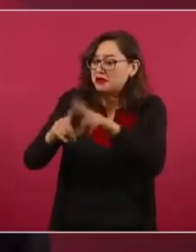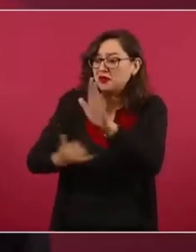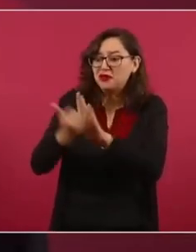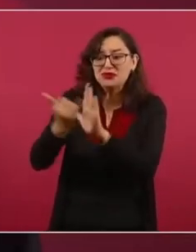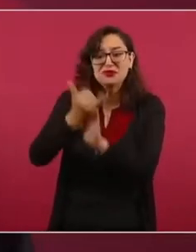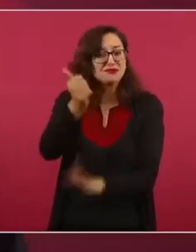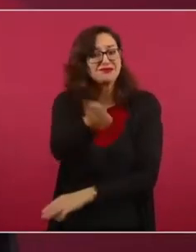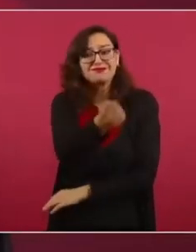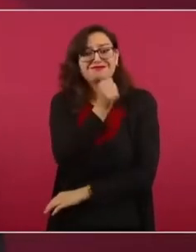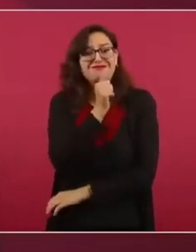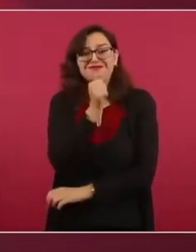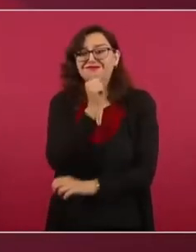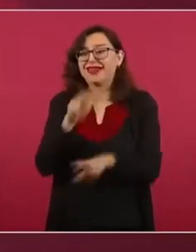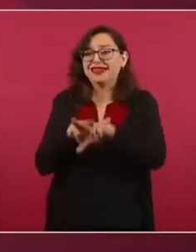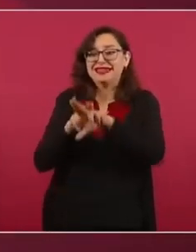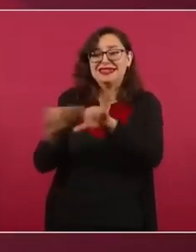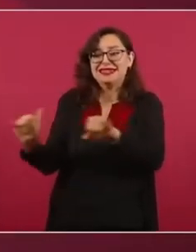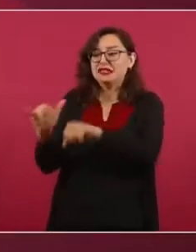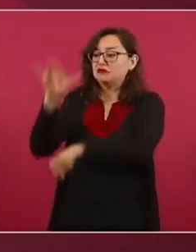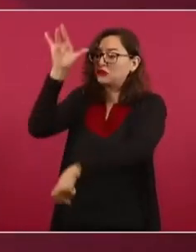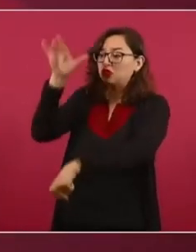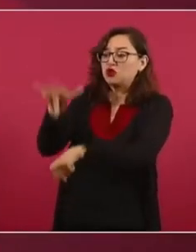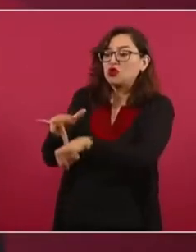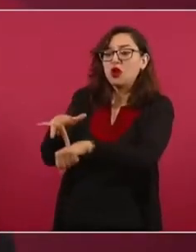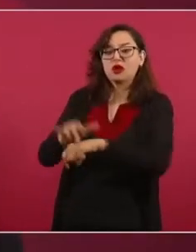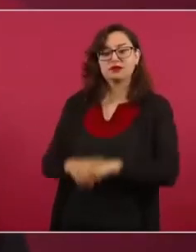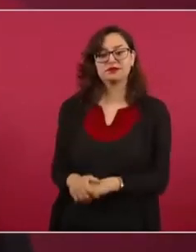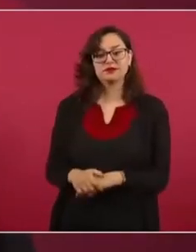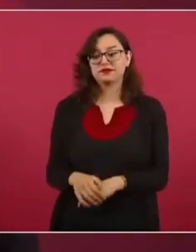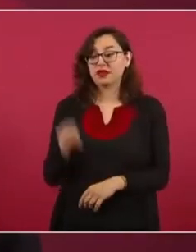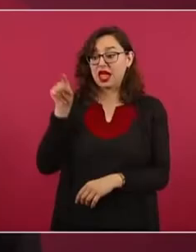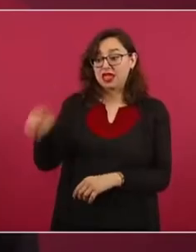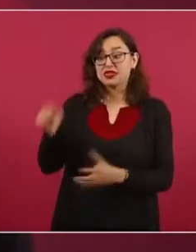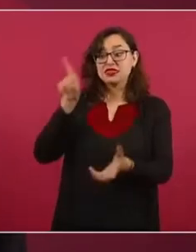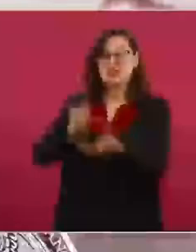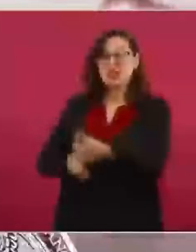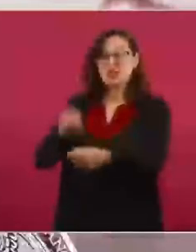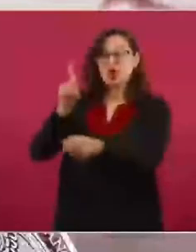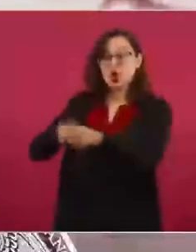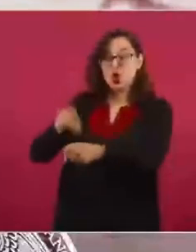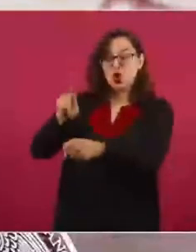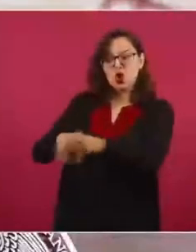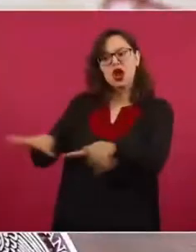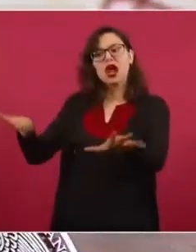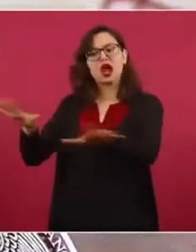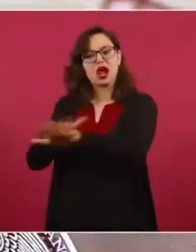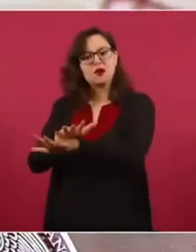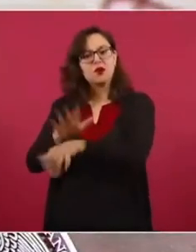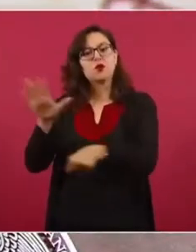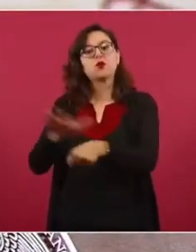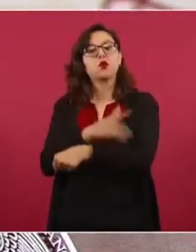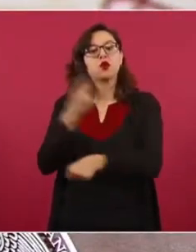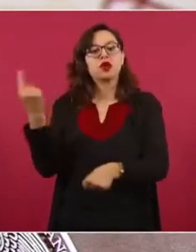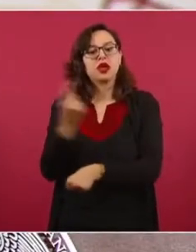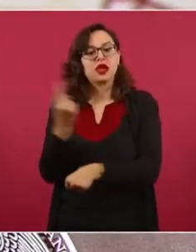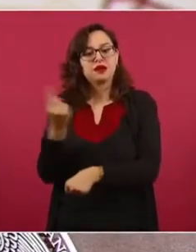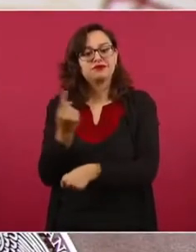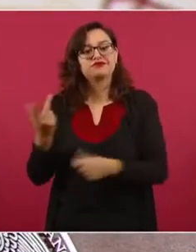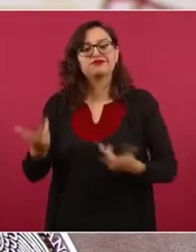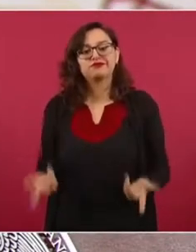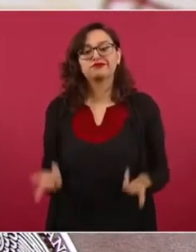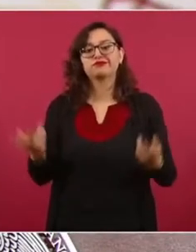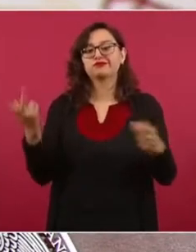construcción del tren. Los cambios de color de las aguas de Bacalar se deben a múltiples factores, como la expansión de la